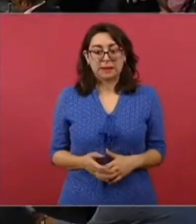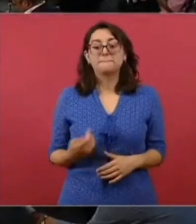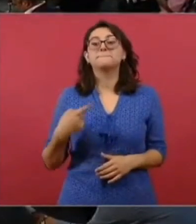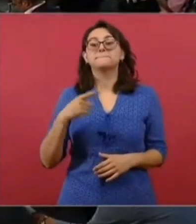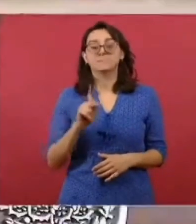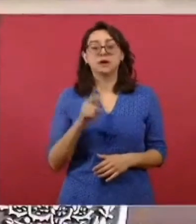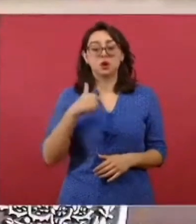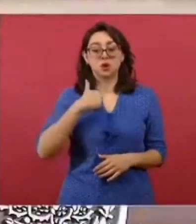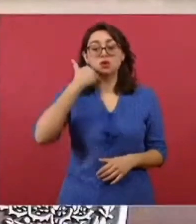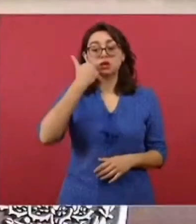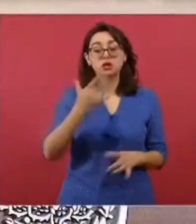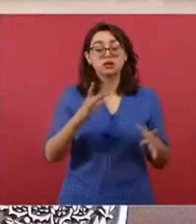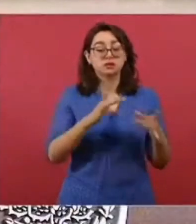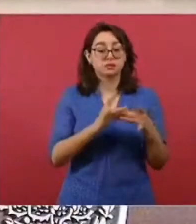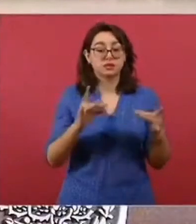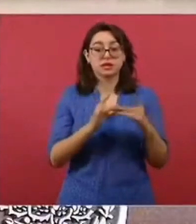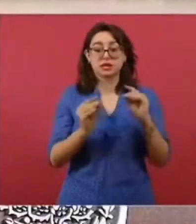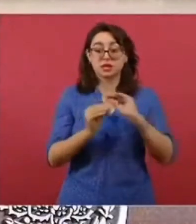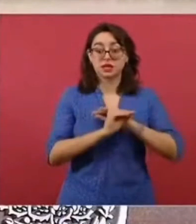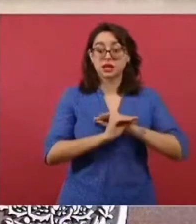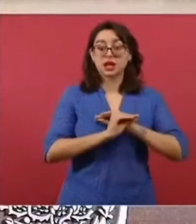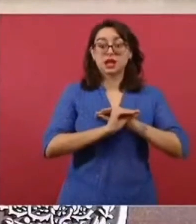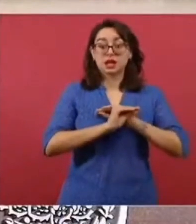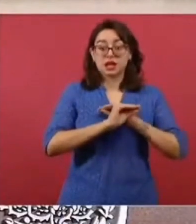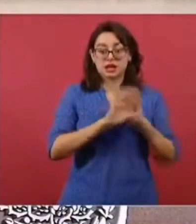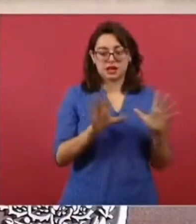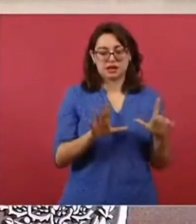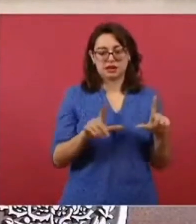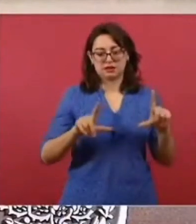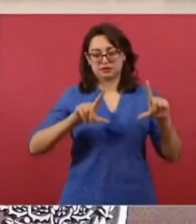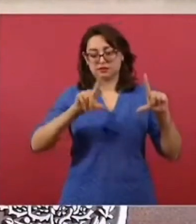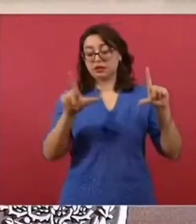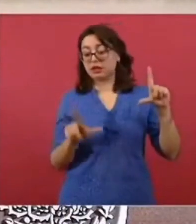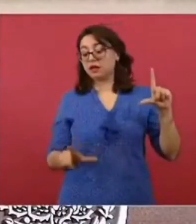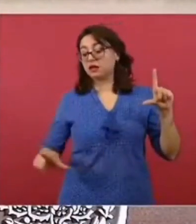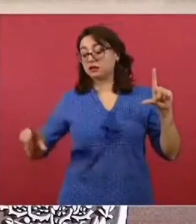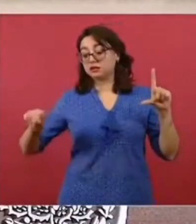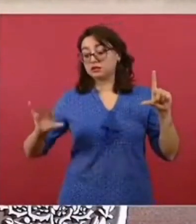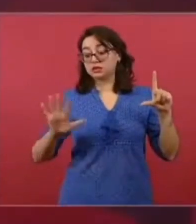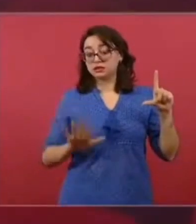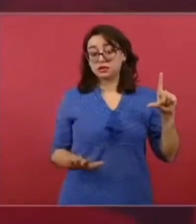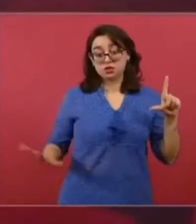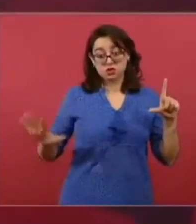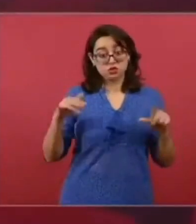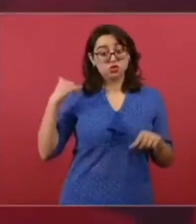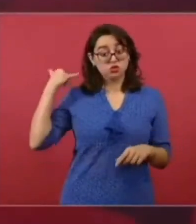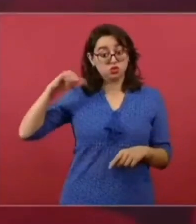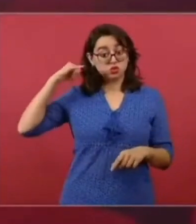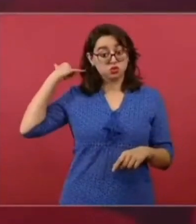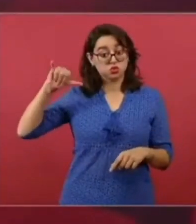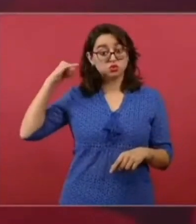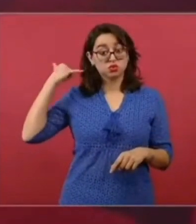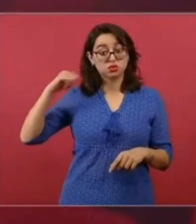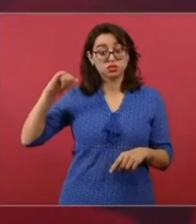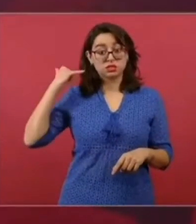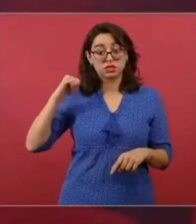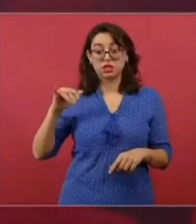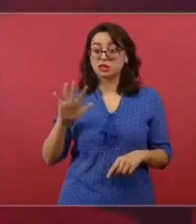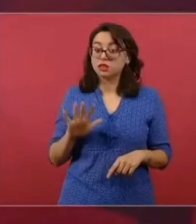hincapié que toda la península de Yucatán ha sido